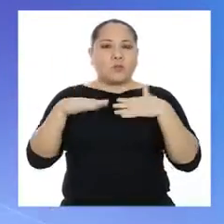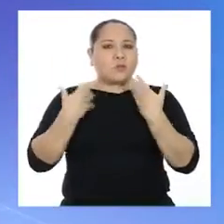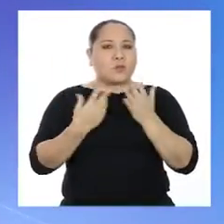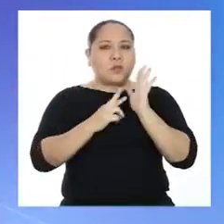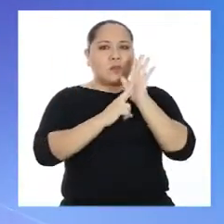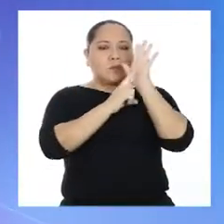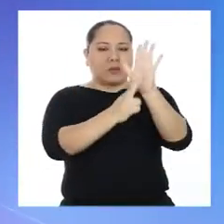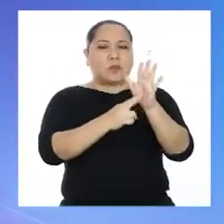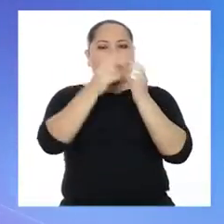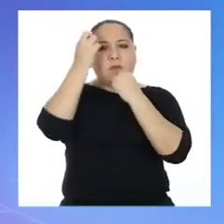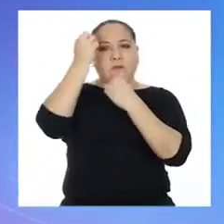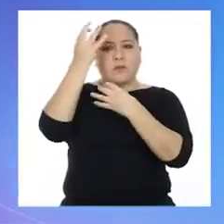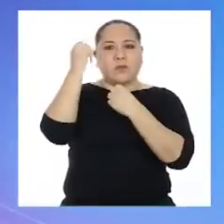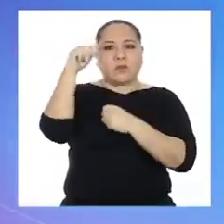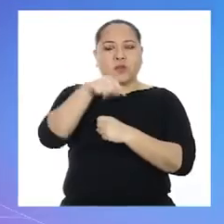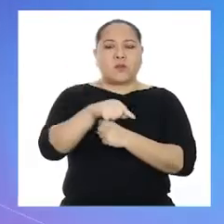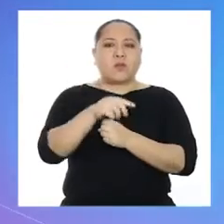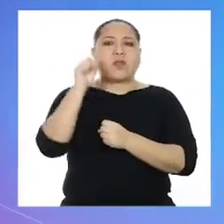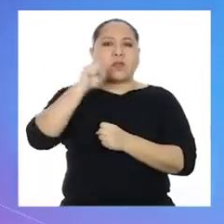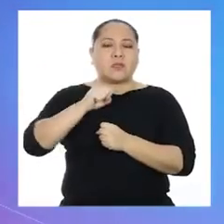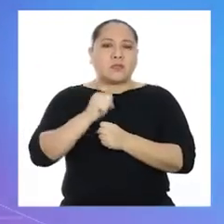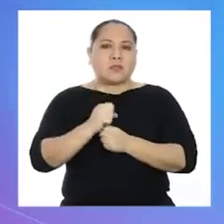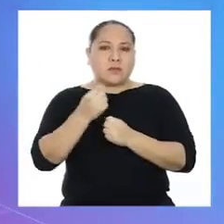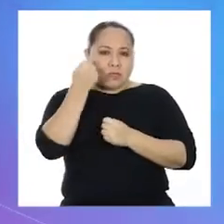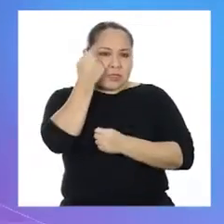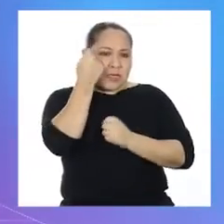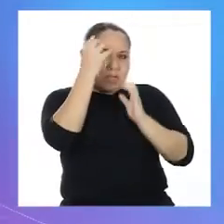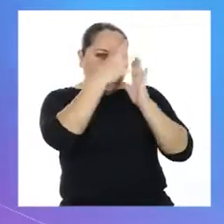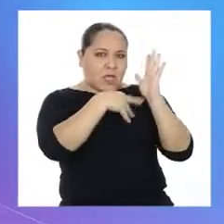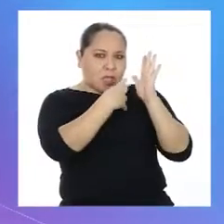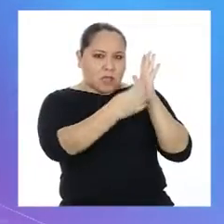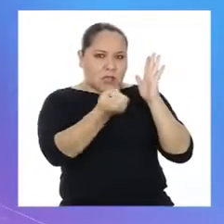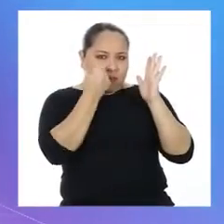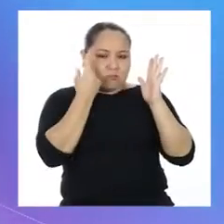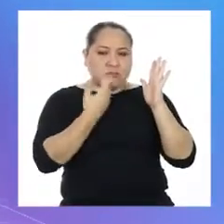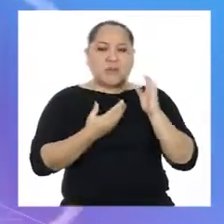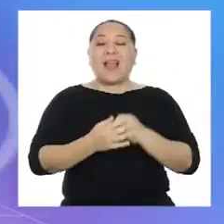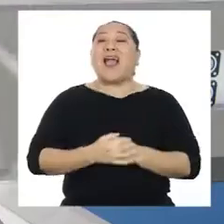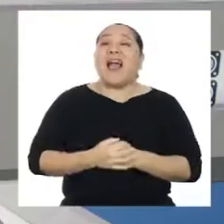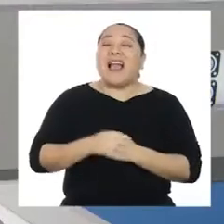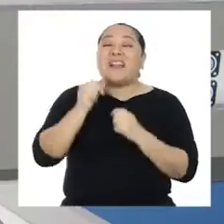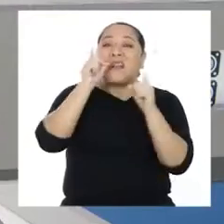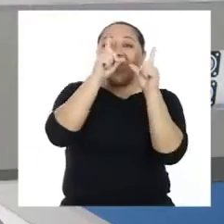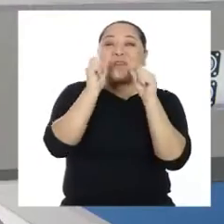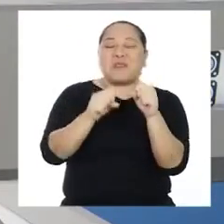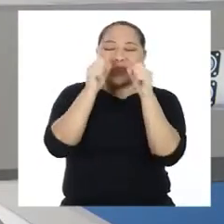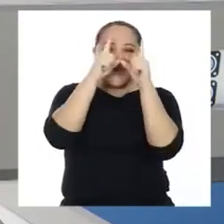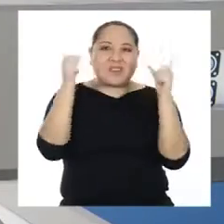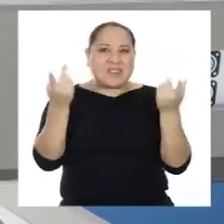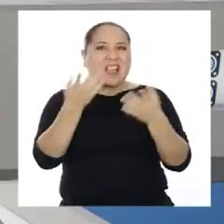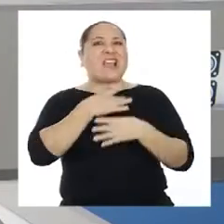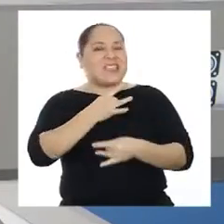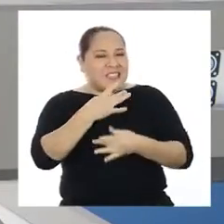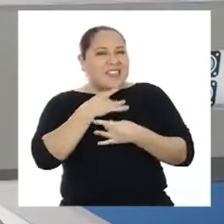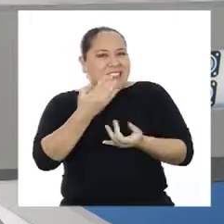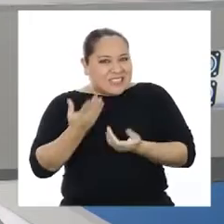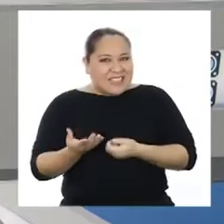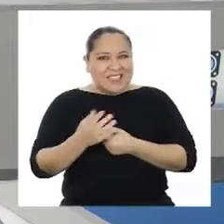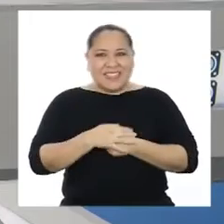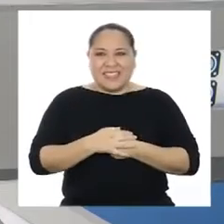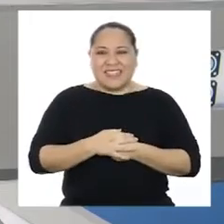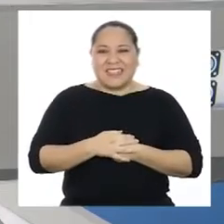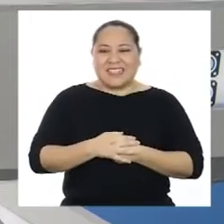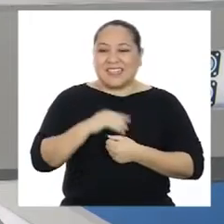¿Cómo se puede representar la información para que sea comprensible y llamativa? ¡Qué pregunta sorpresa tan